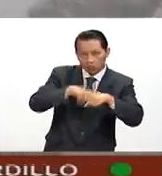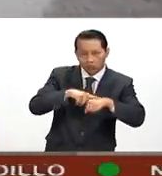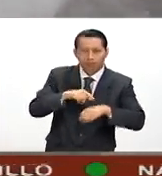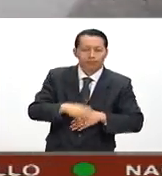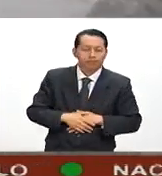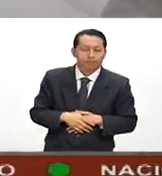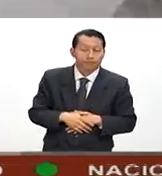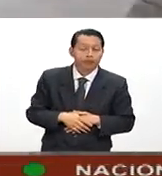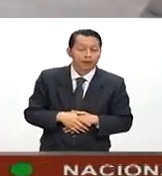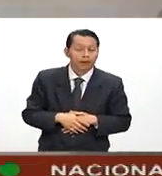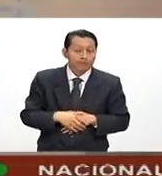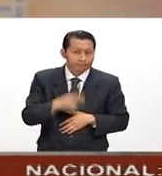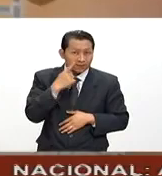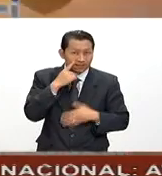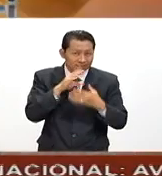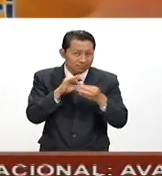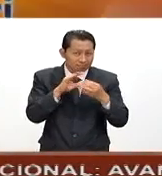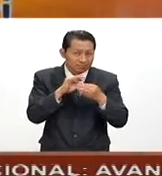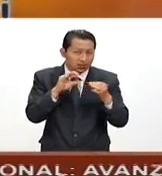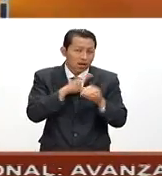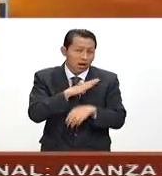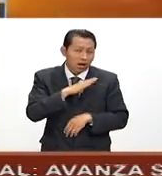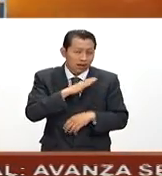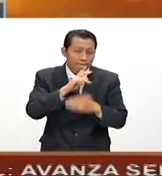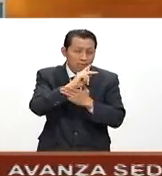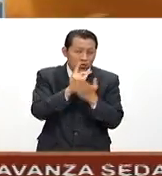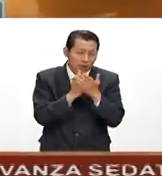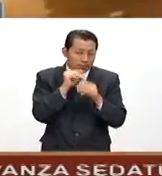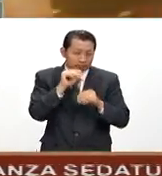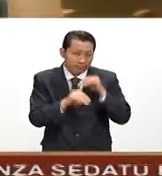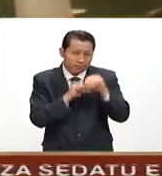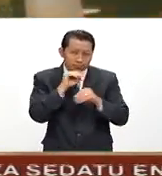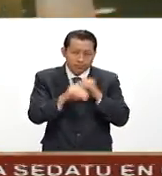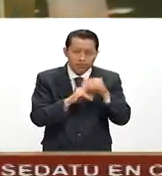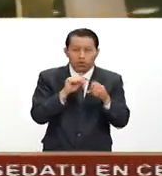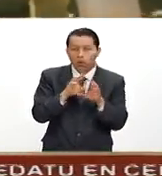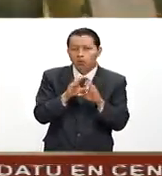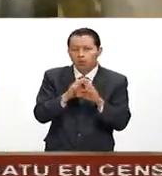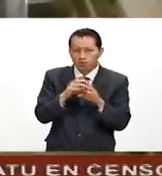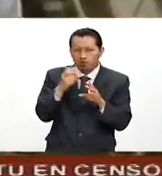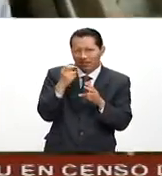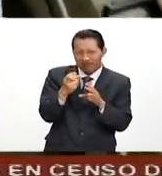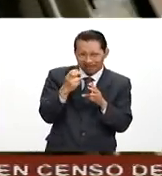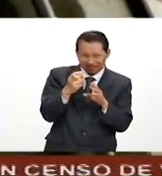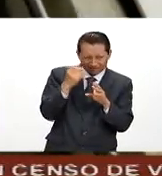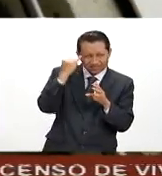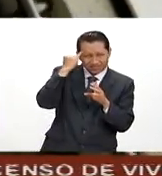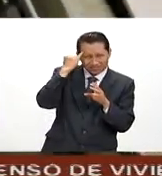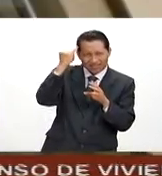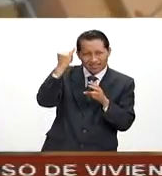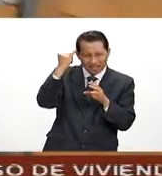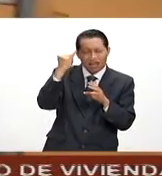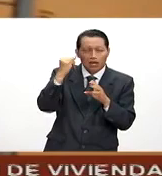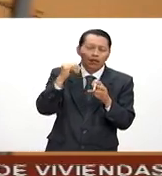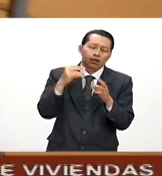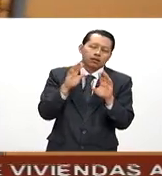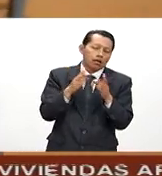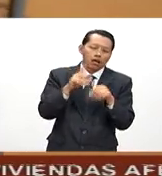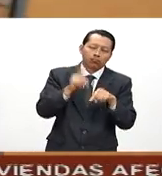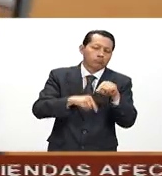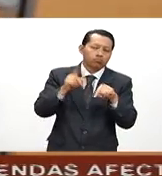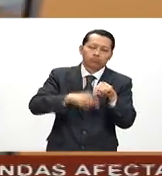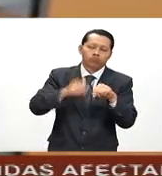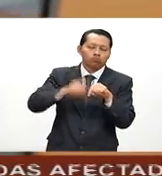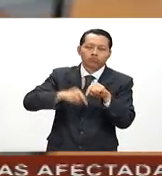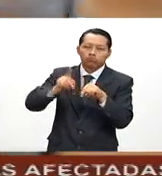que hemos visto que en los programas que hemos venido implementando se ha venido rompiendo ese mito. Hemos